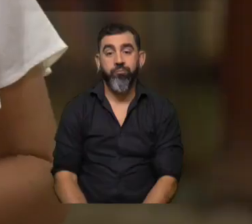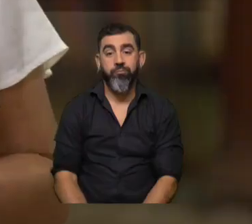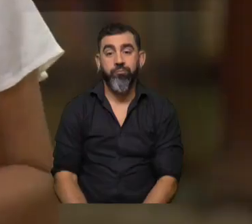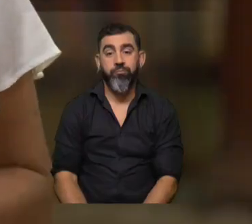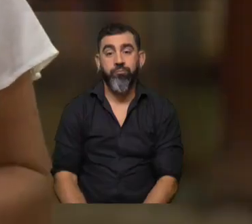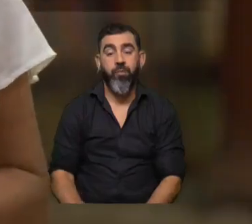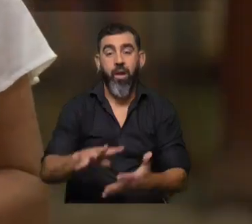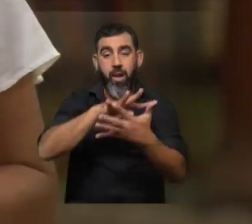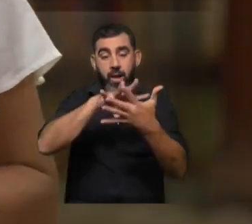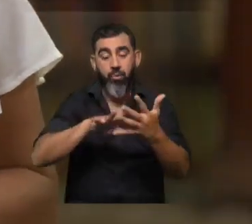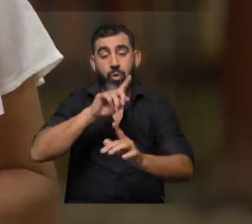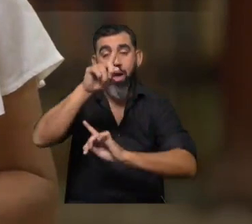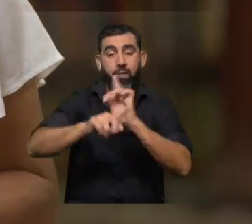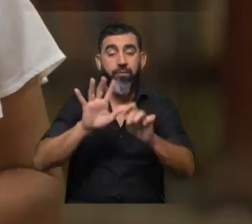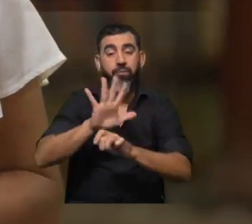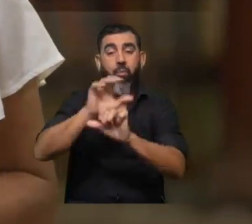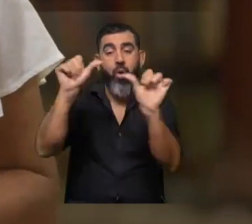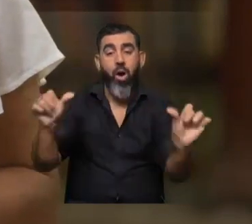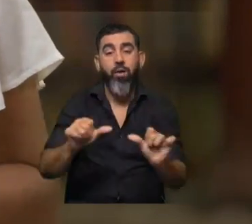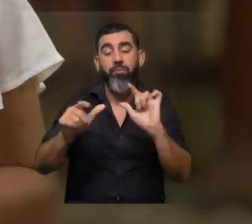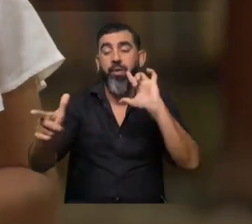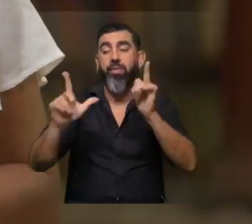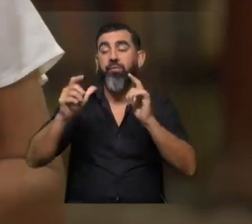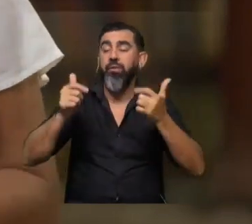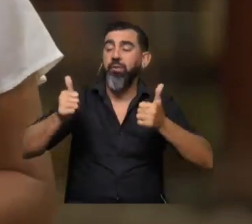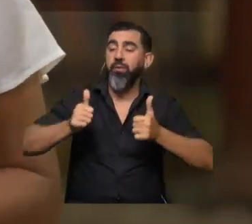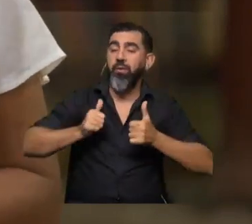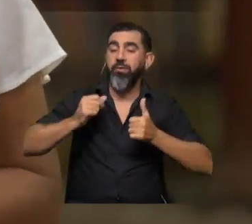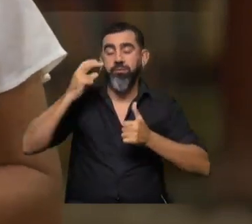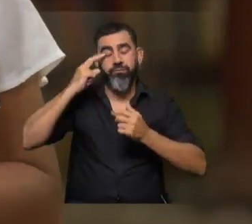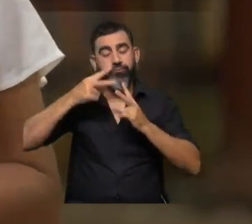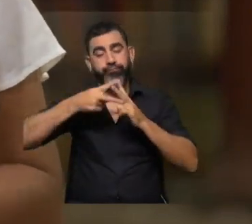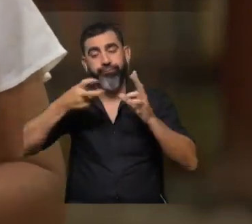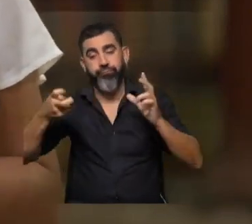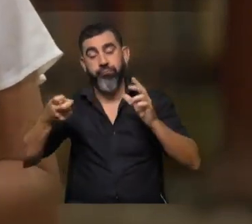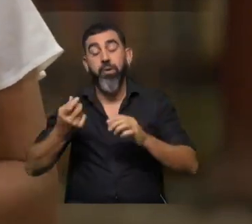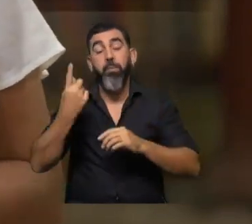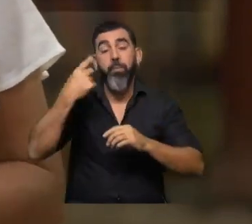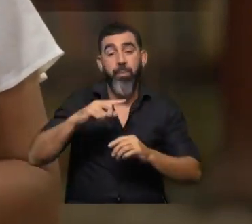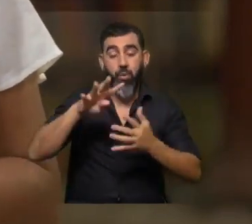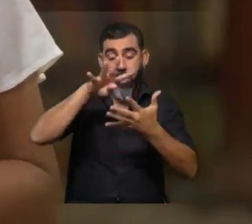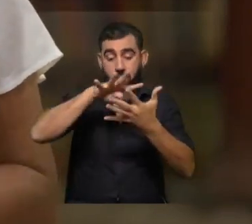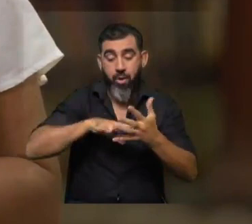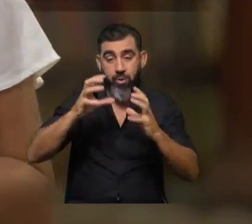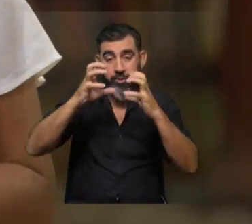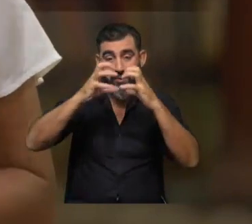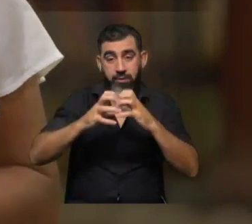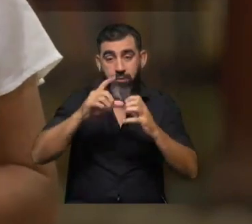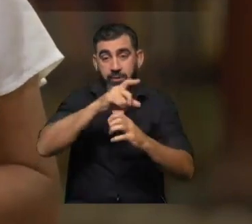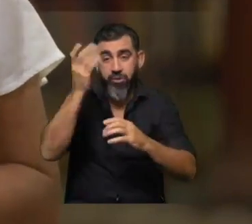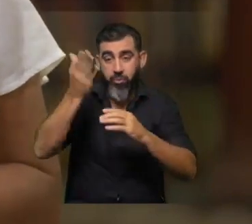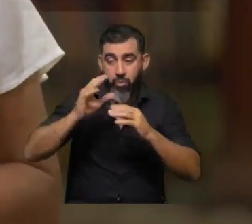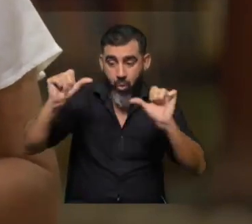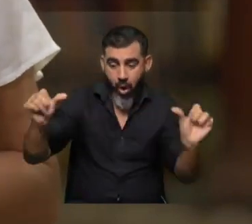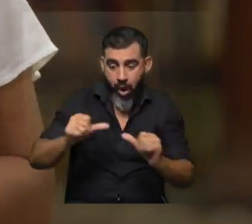La lectura muchas veces se toma como una actividad de esparcimiento, de descanso, de desconexión. Sin embargo, cuando leemos, el cerebro está 100%